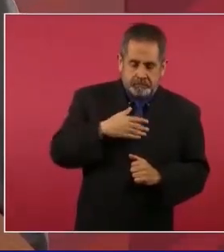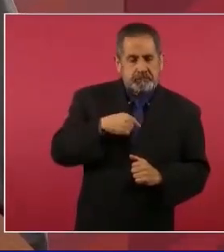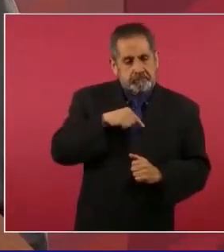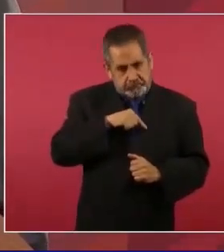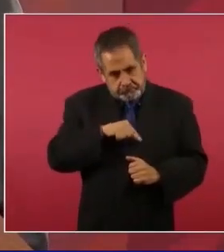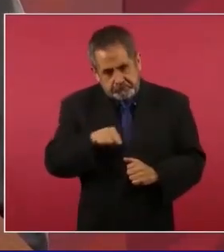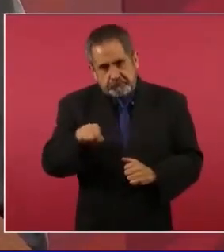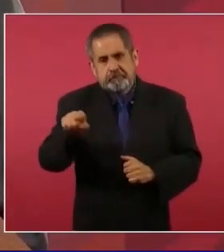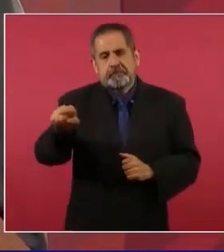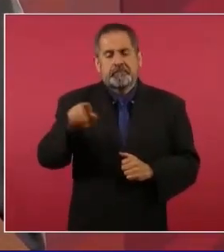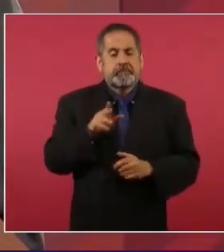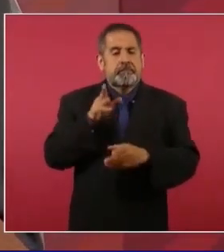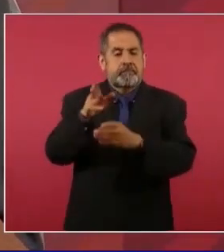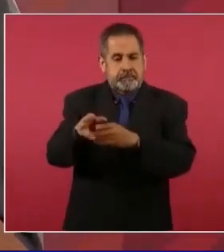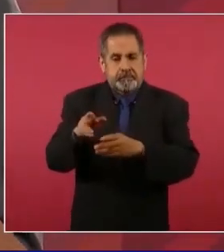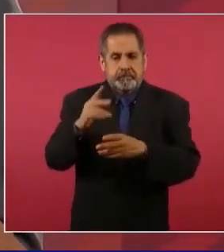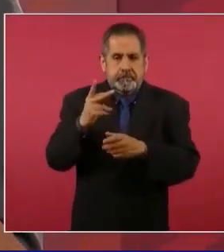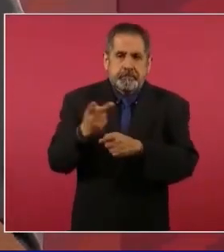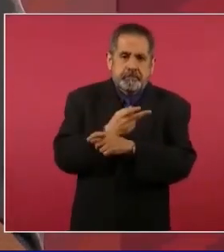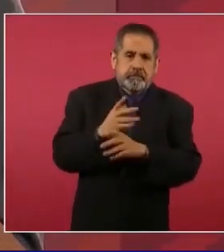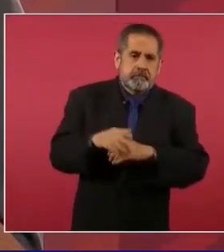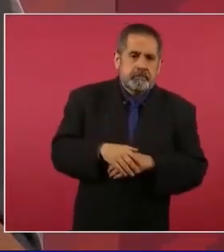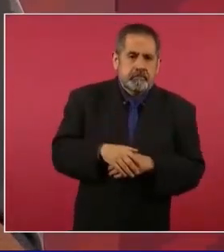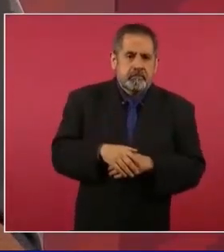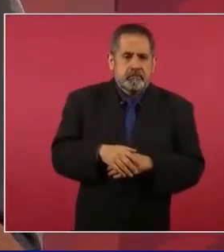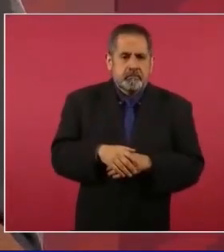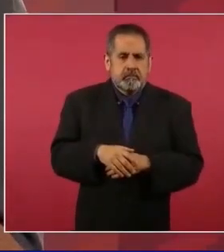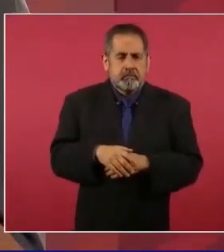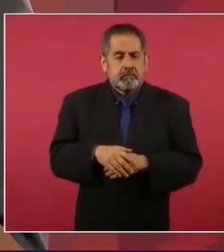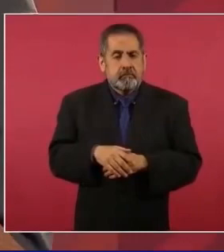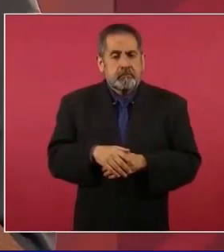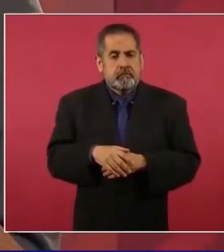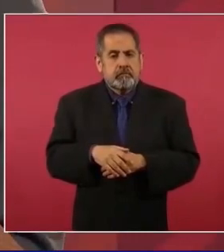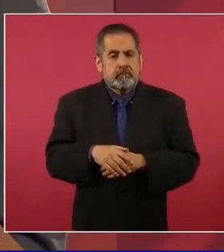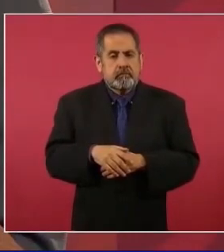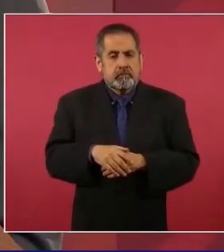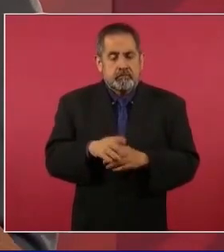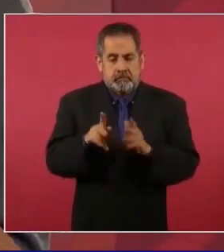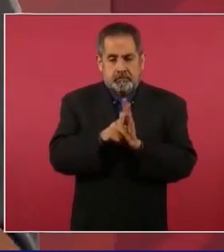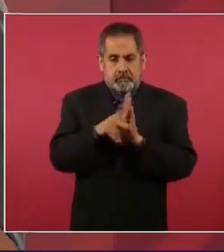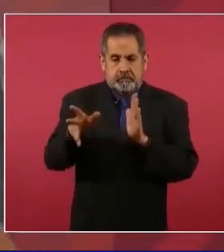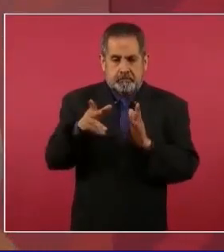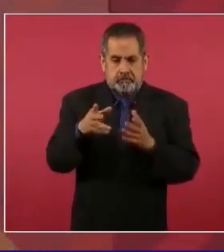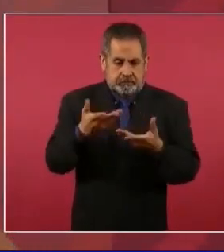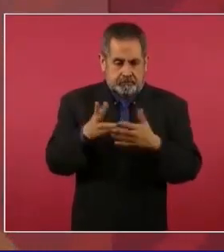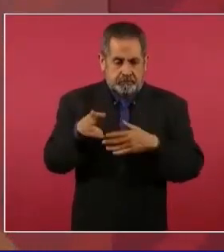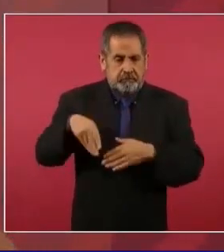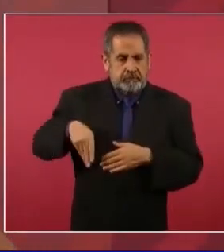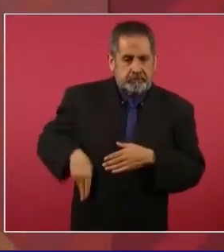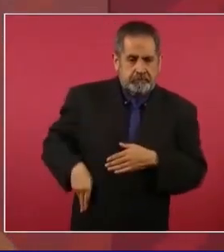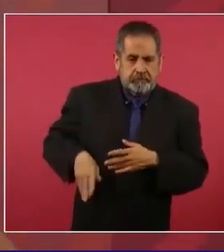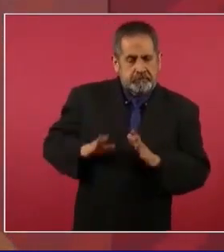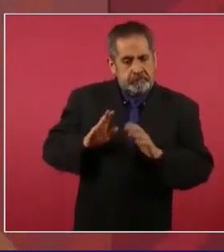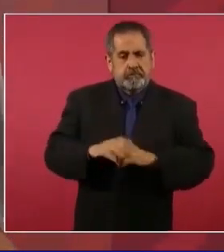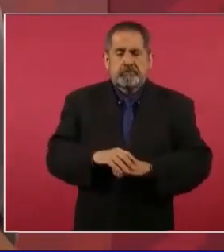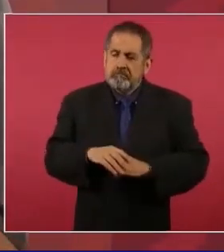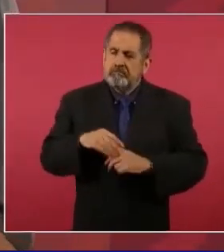y me meto en la bolsa del periódico y dije,